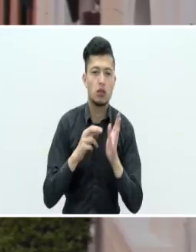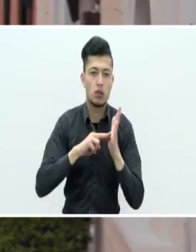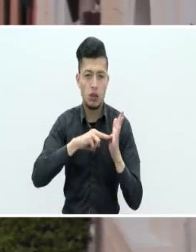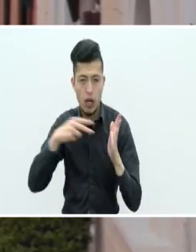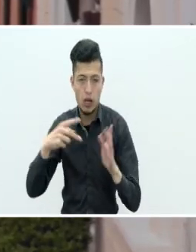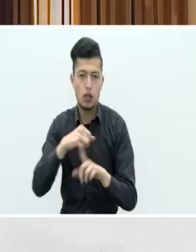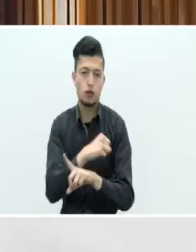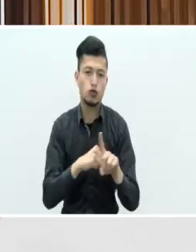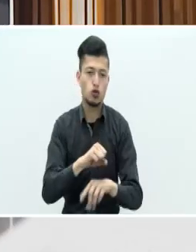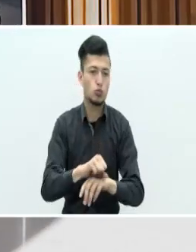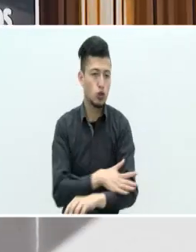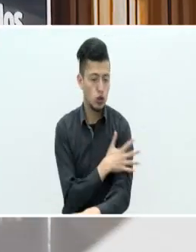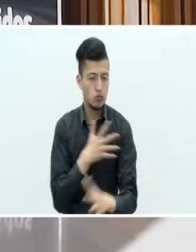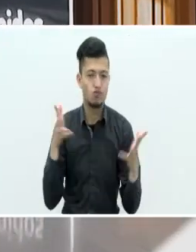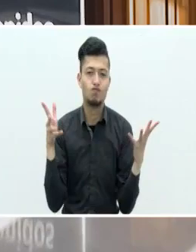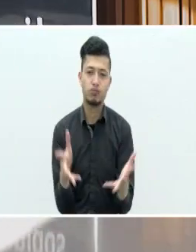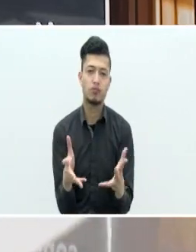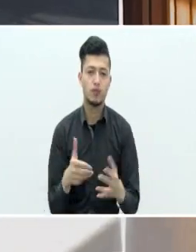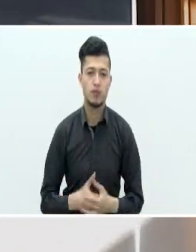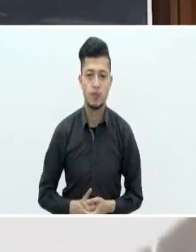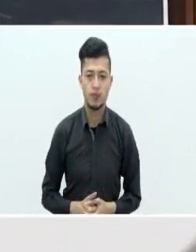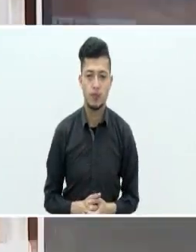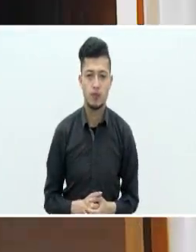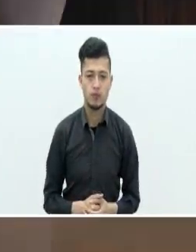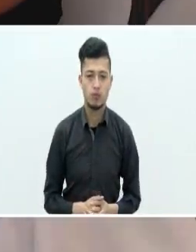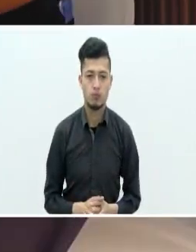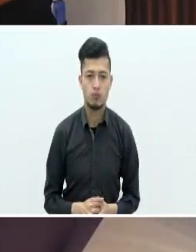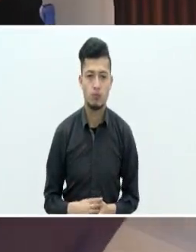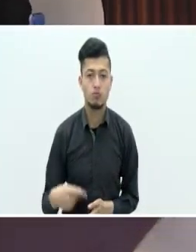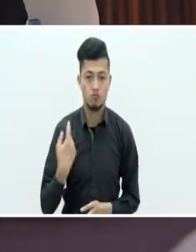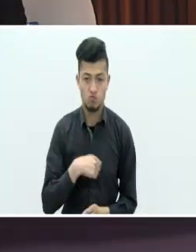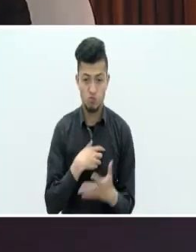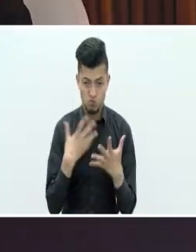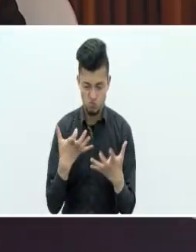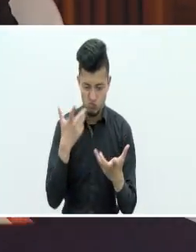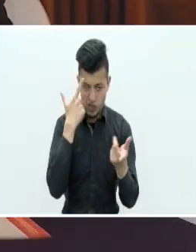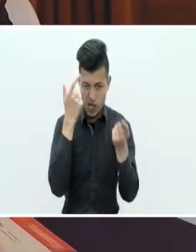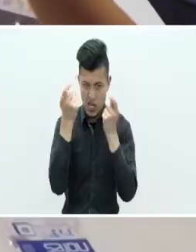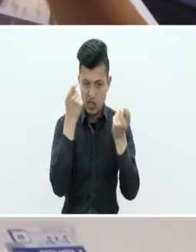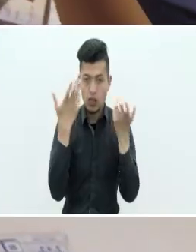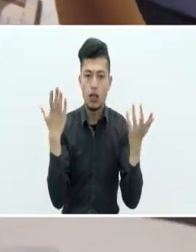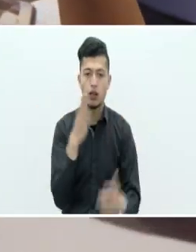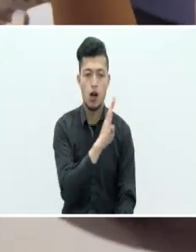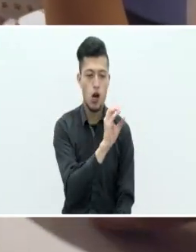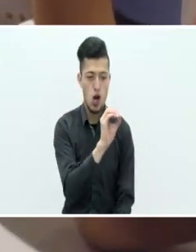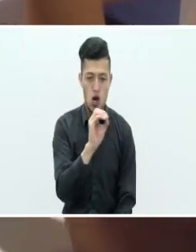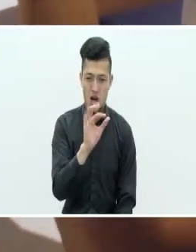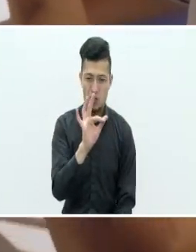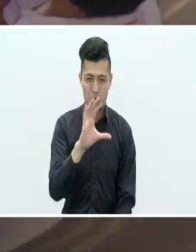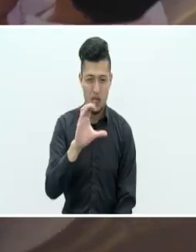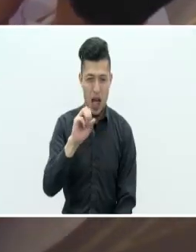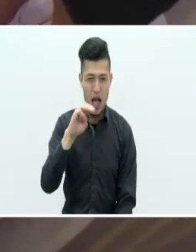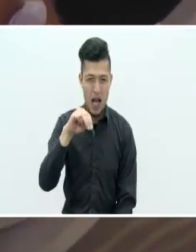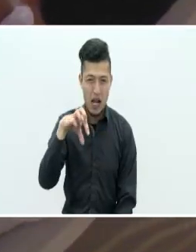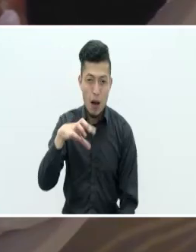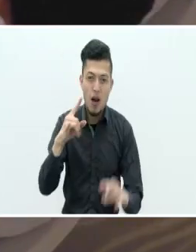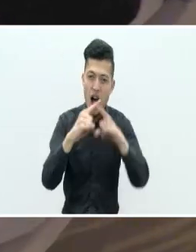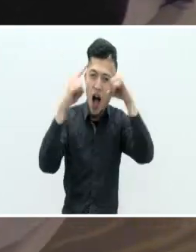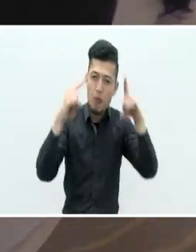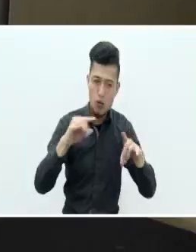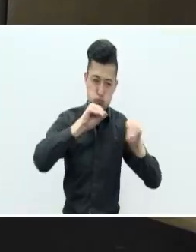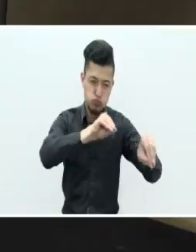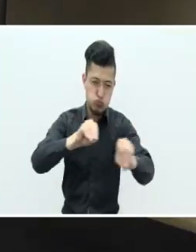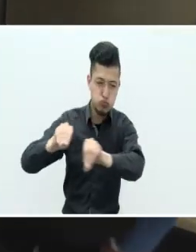socioemocionales. Hemos querido desarrollar la estrategia de Bootcamps como un mecanismo de formación y